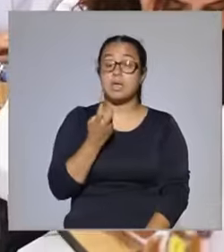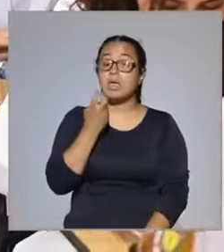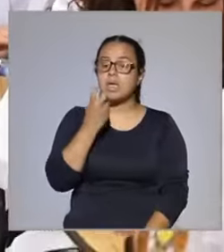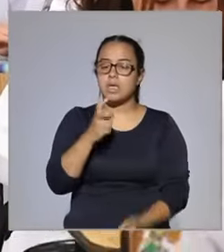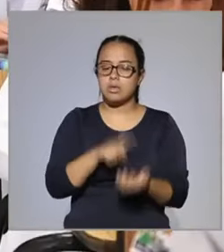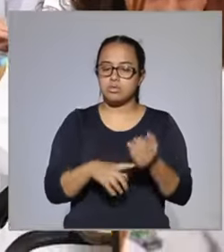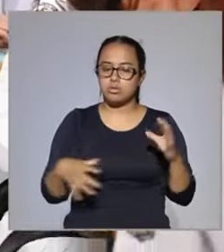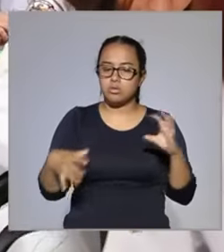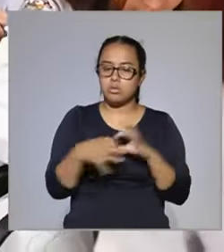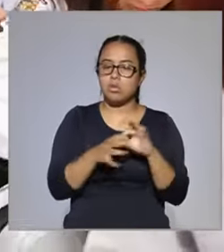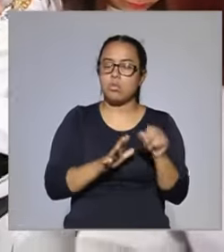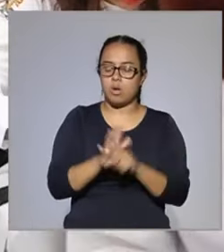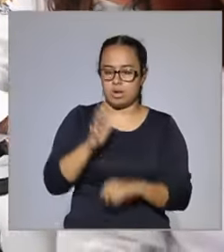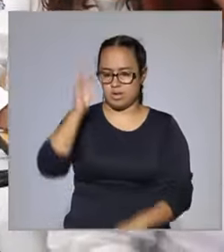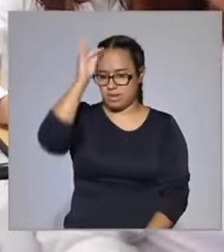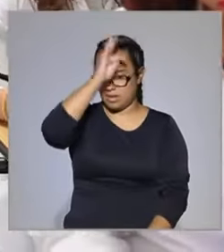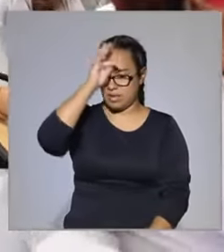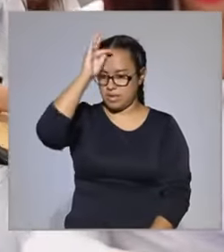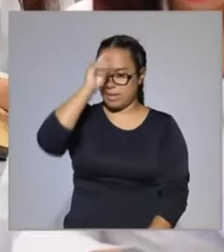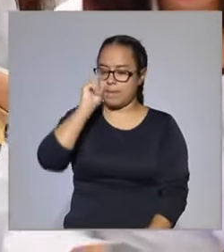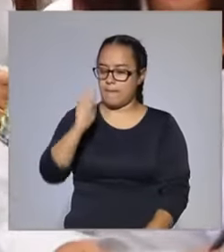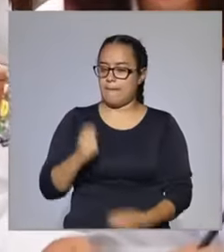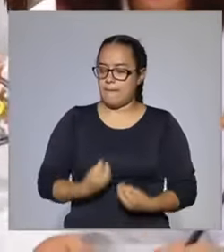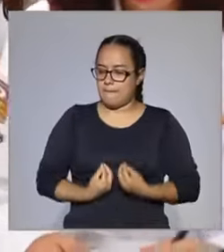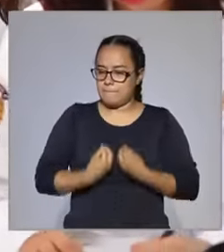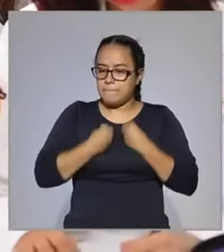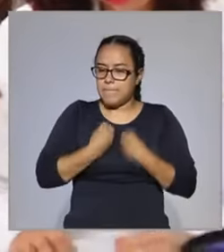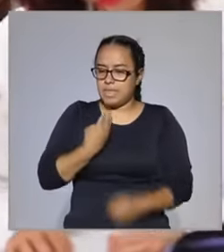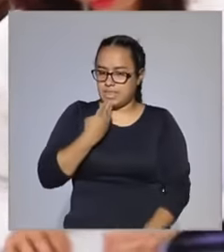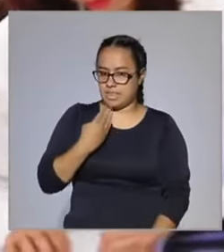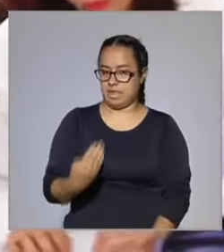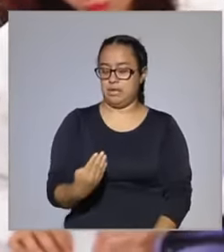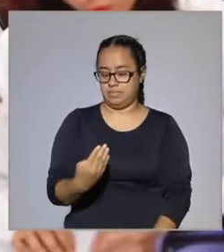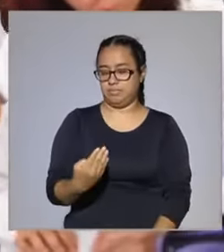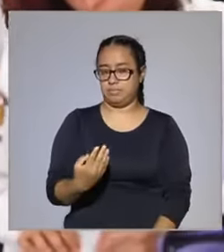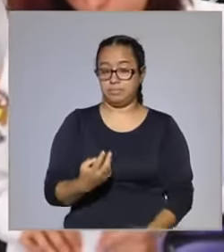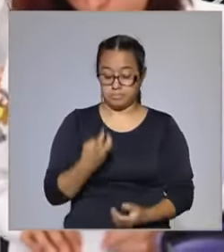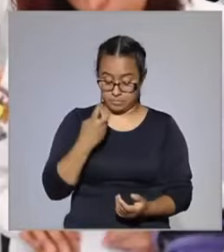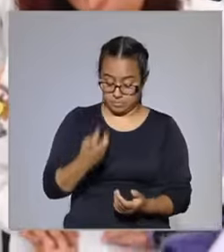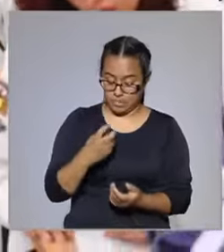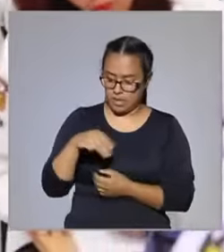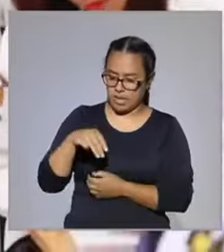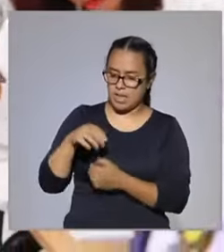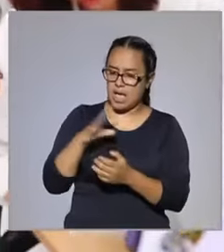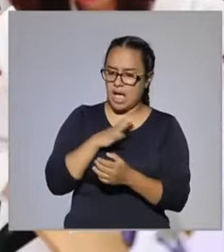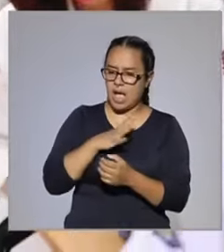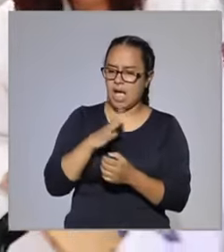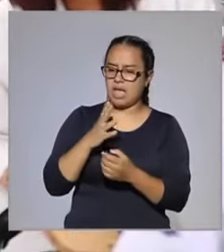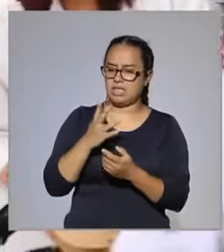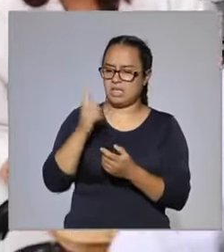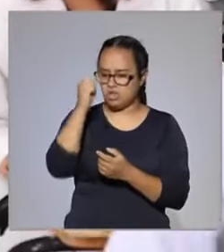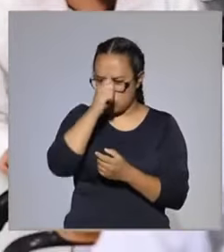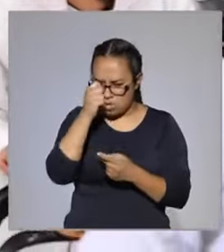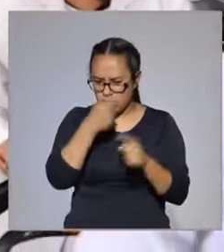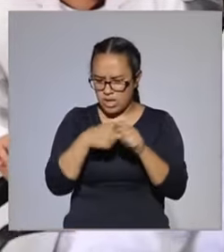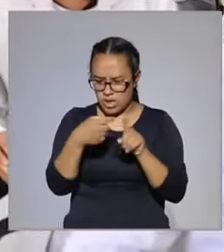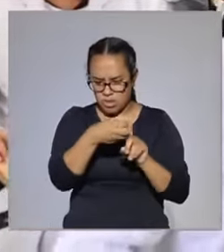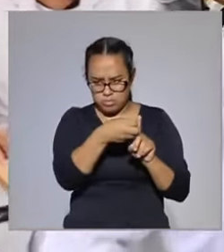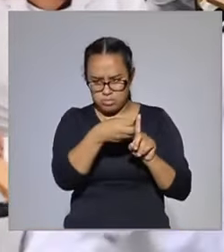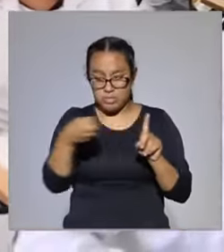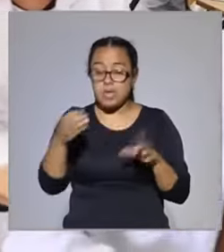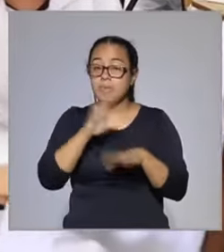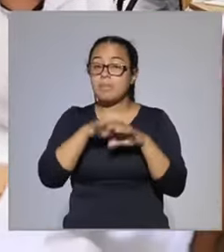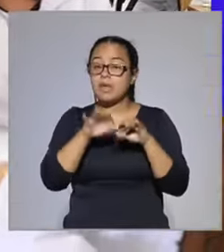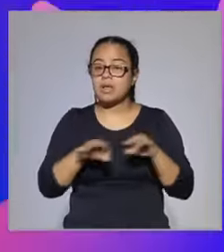o se basa en la filosofía del vitalismo, ¿verdad? Nuestra medicina es metódica, es integral y está ordenada bajo